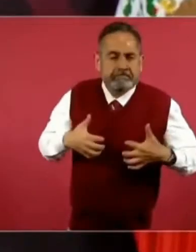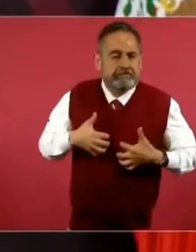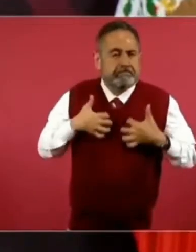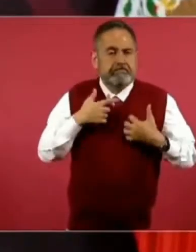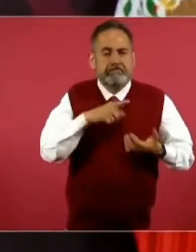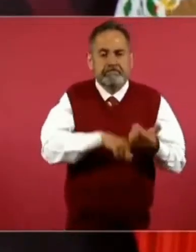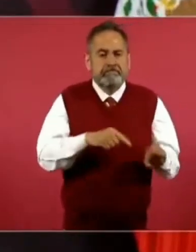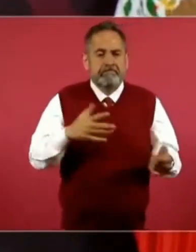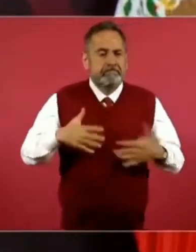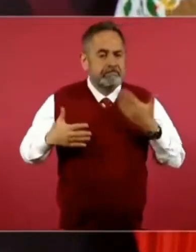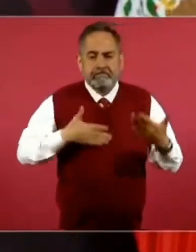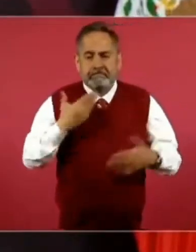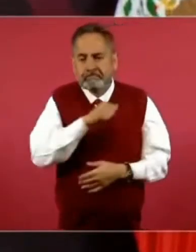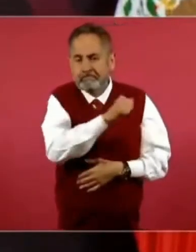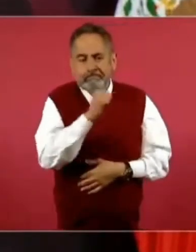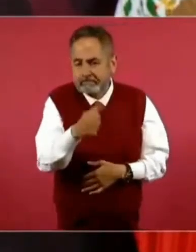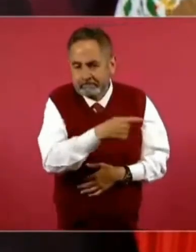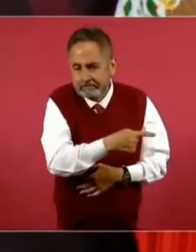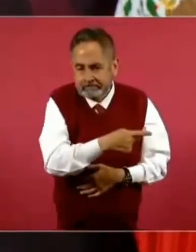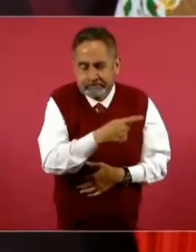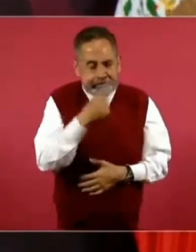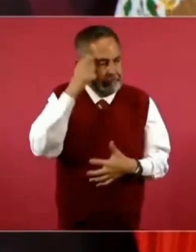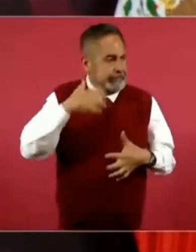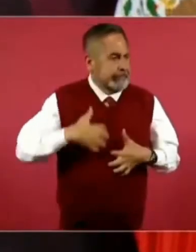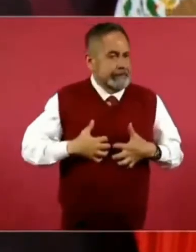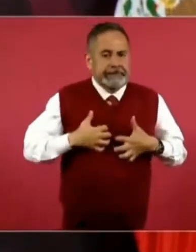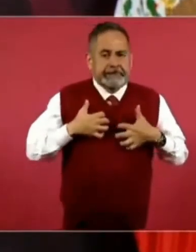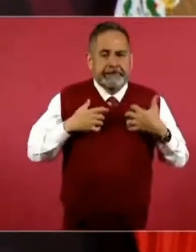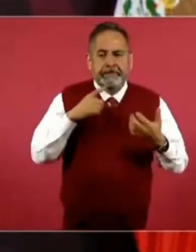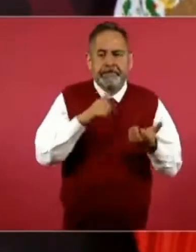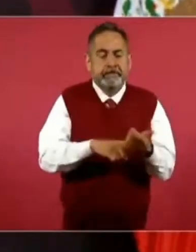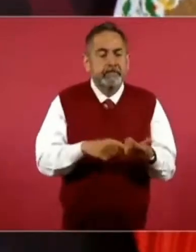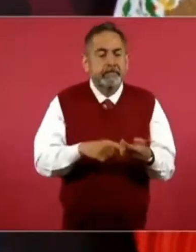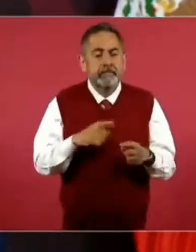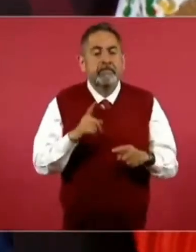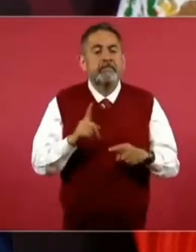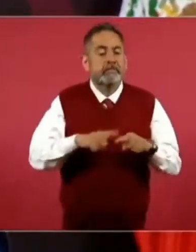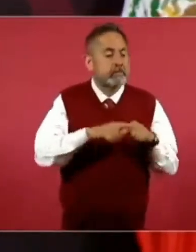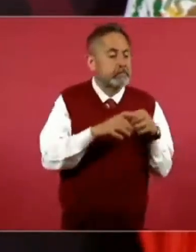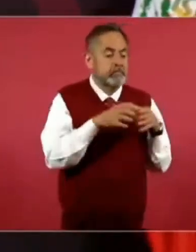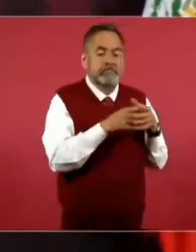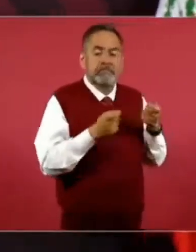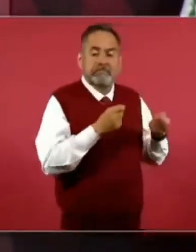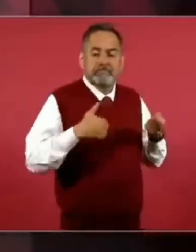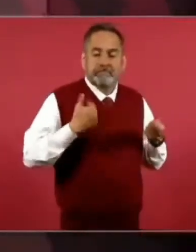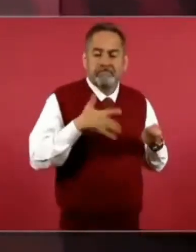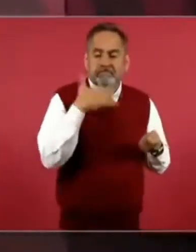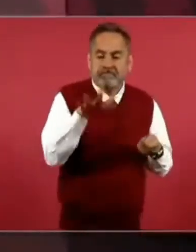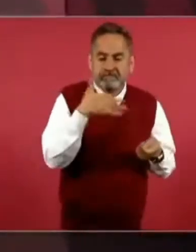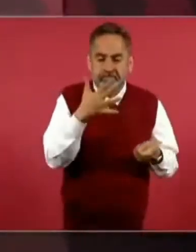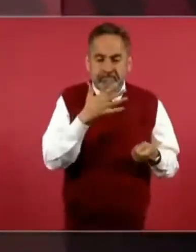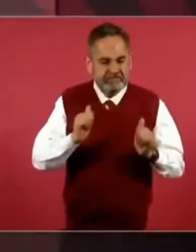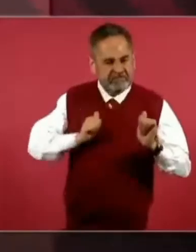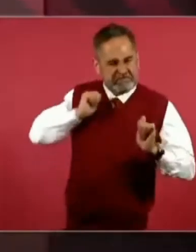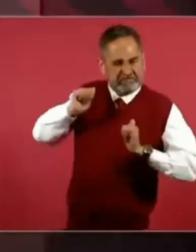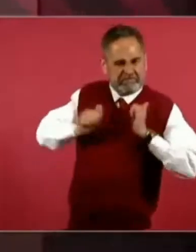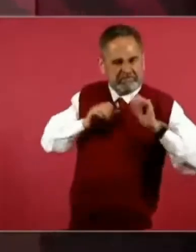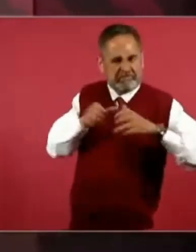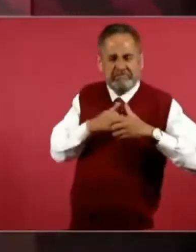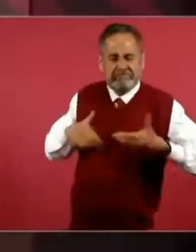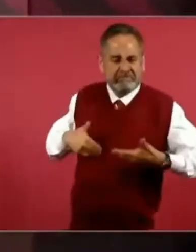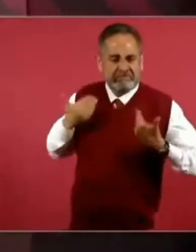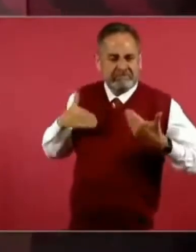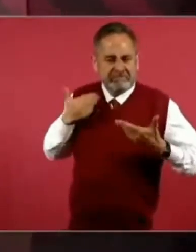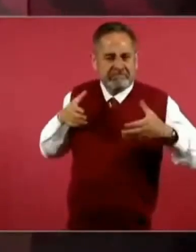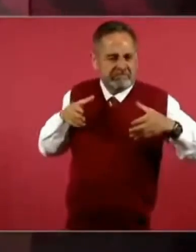los beneficiados de la corrupción, del saqueo.